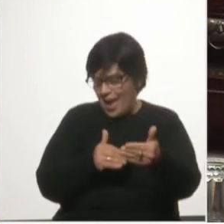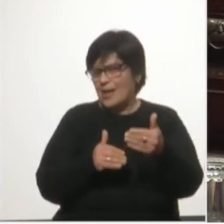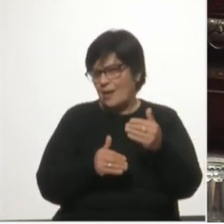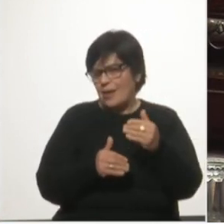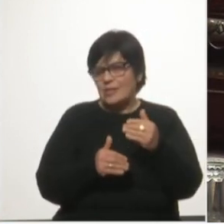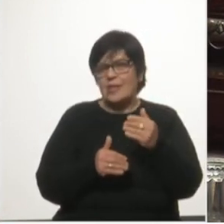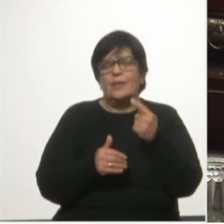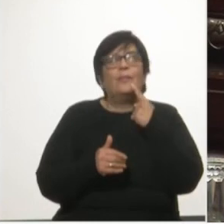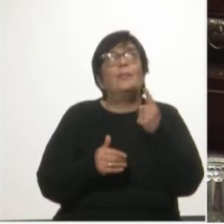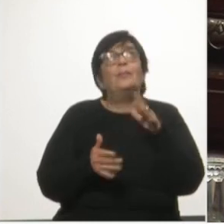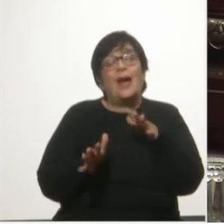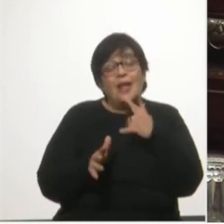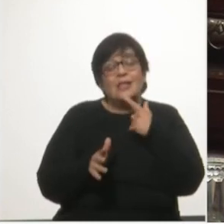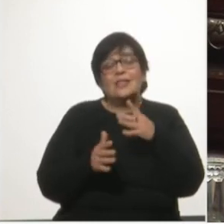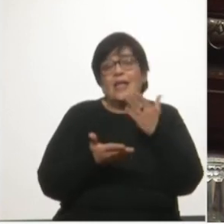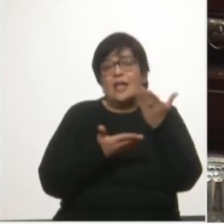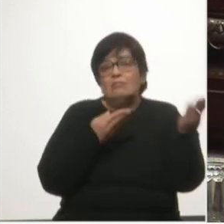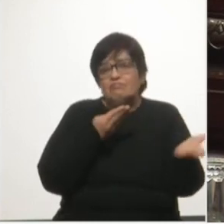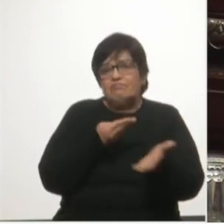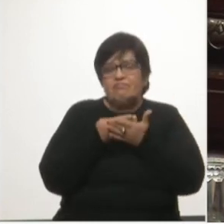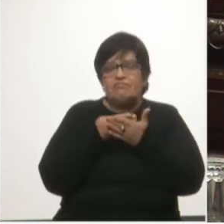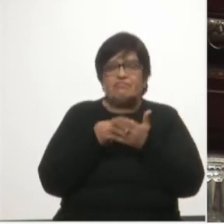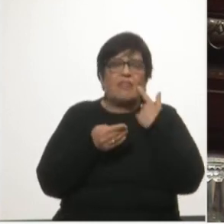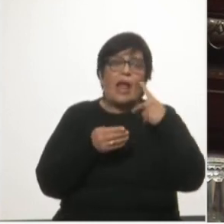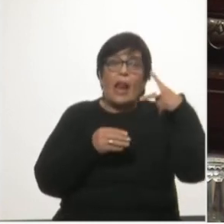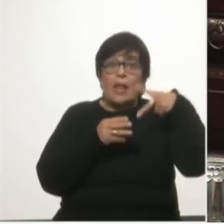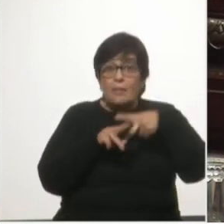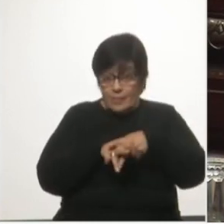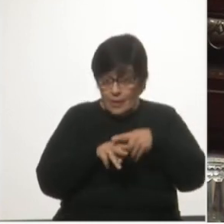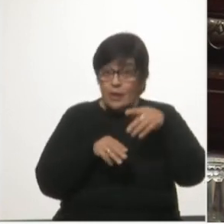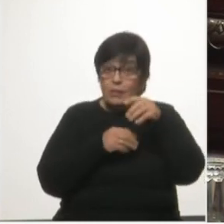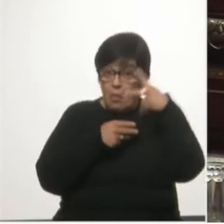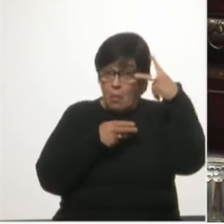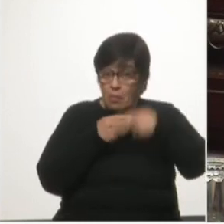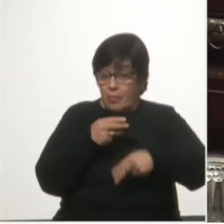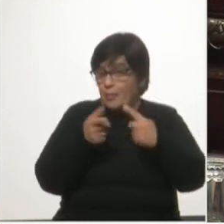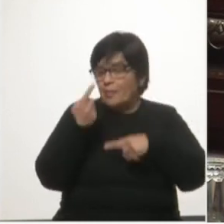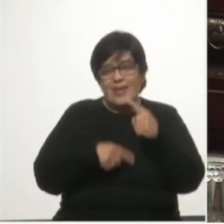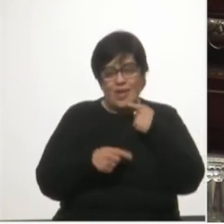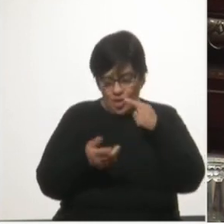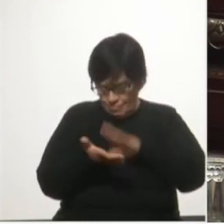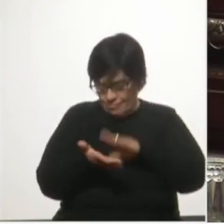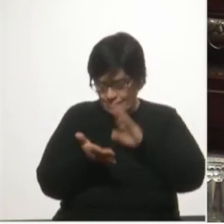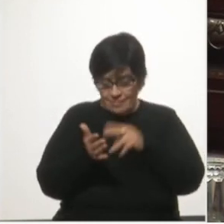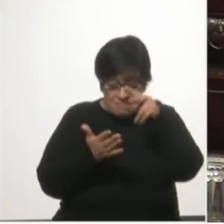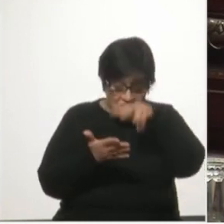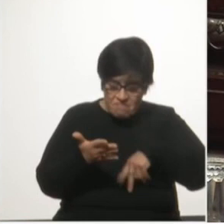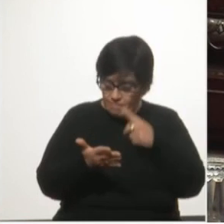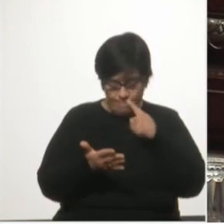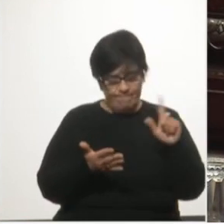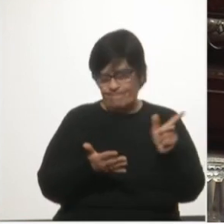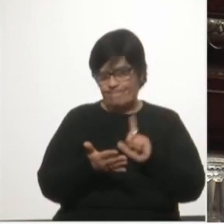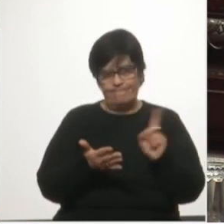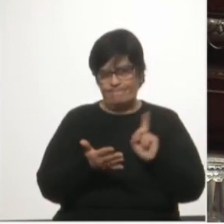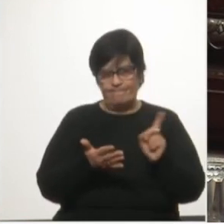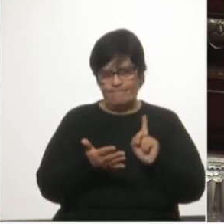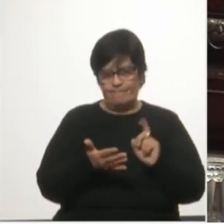aparentemente hay una nota que restringiría esto, pero no es lo que está en el acuerdo, en todo caso.